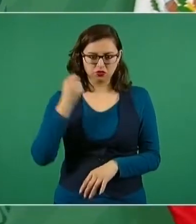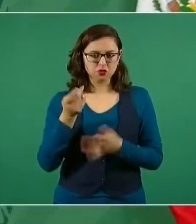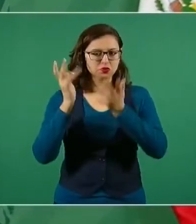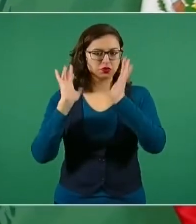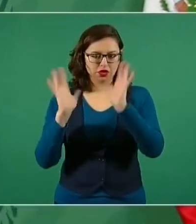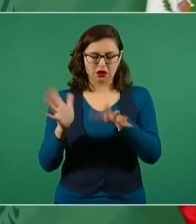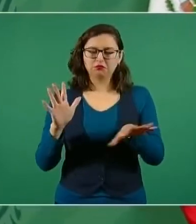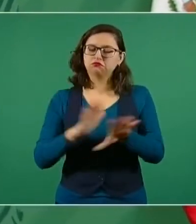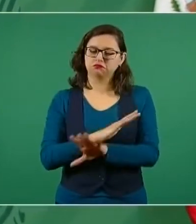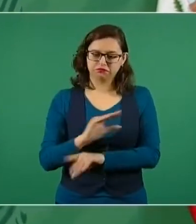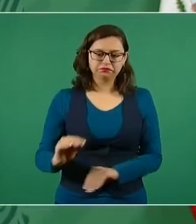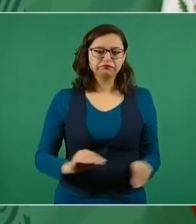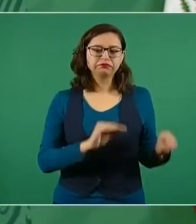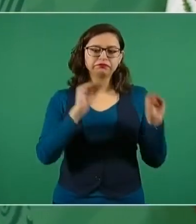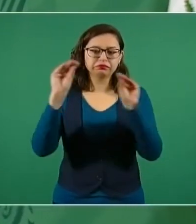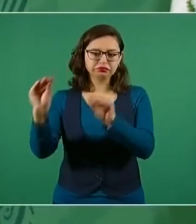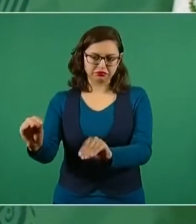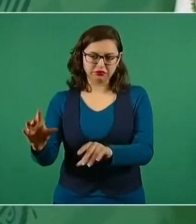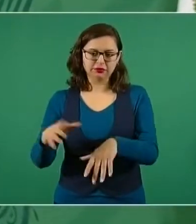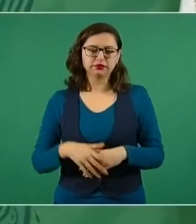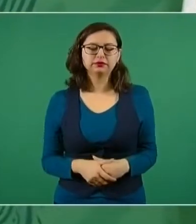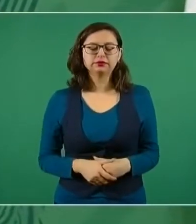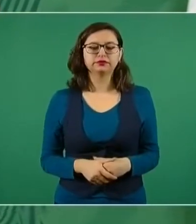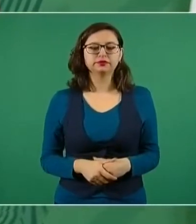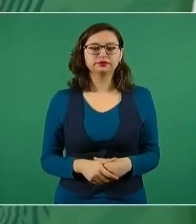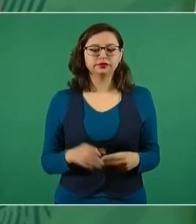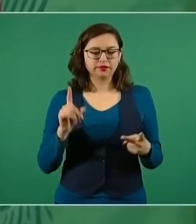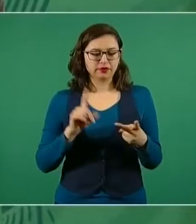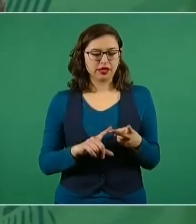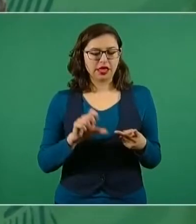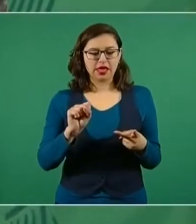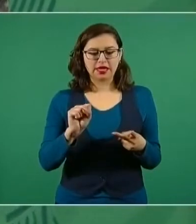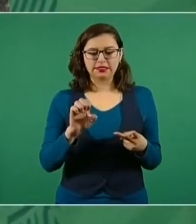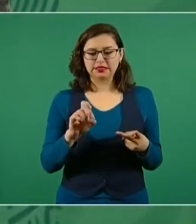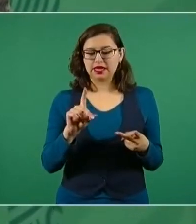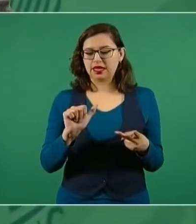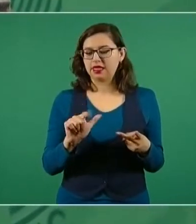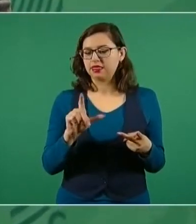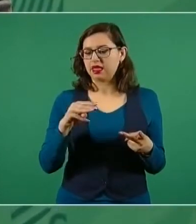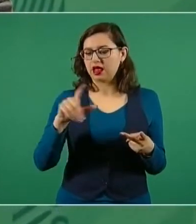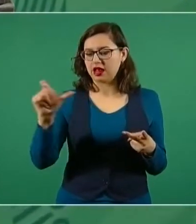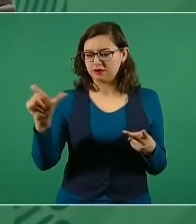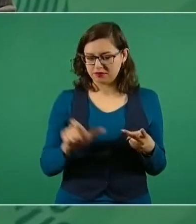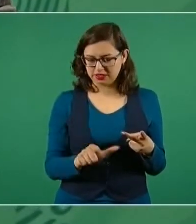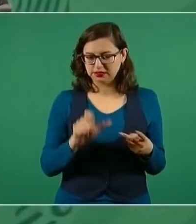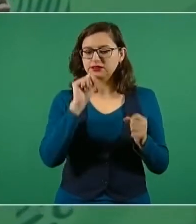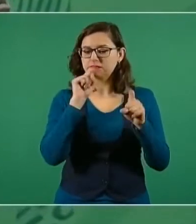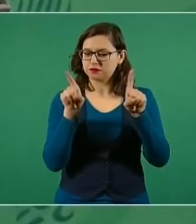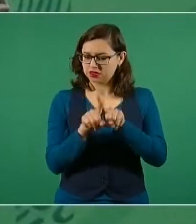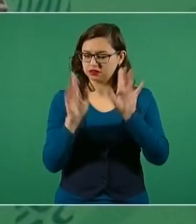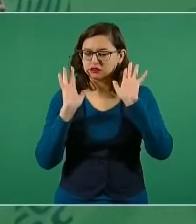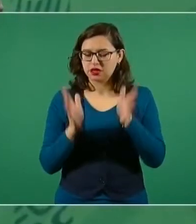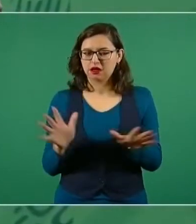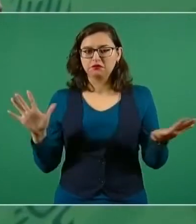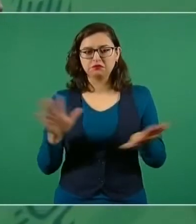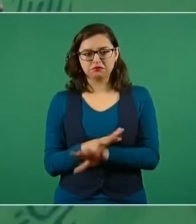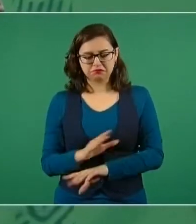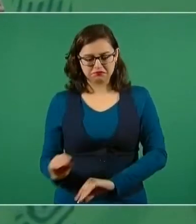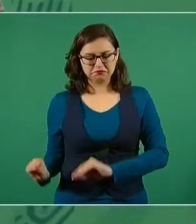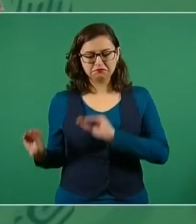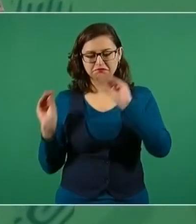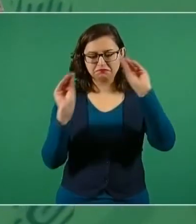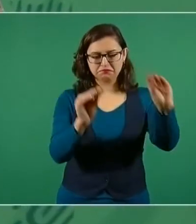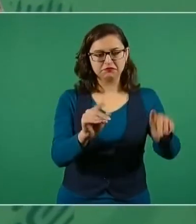en lo que se refiere a vivienda y a la educación de sus hijos. Con información de Marisol Mateos, Noticias TVT.